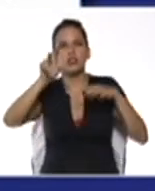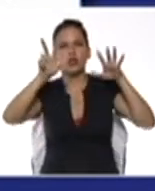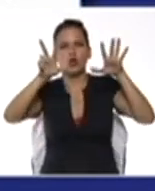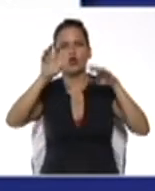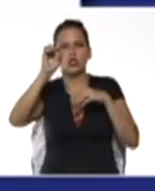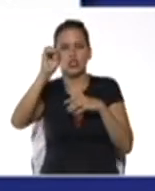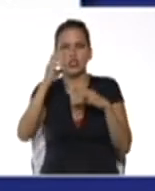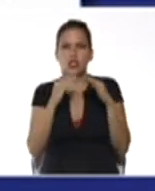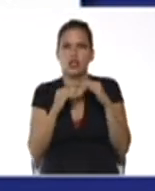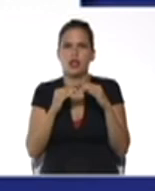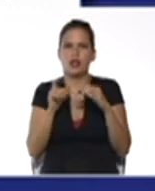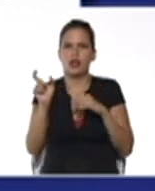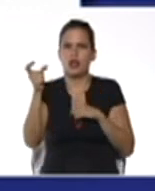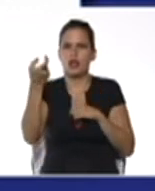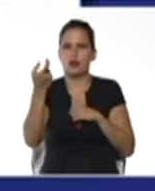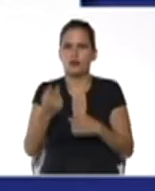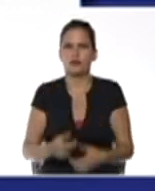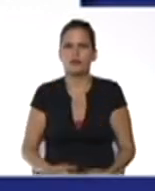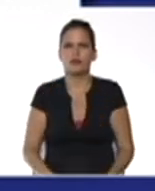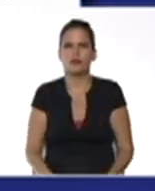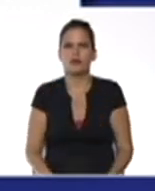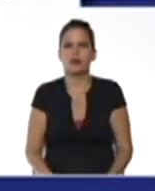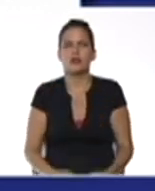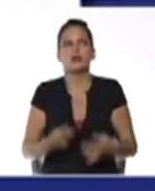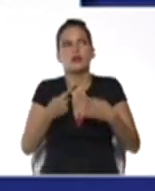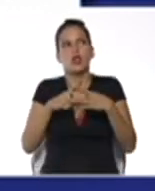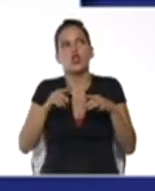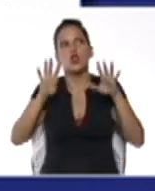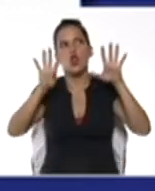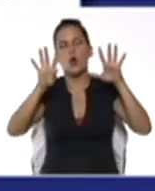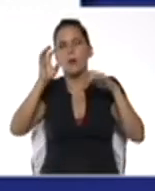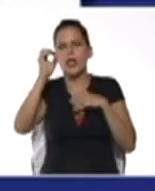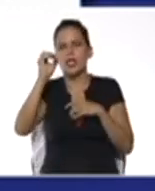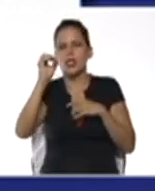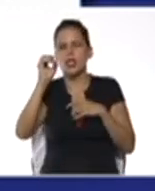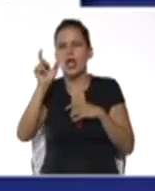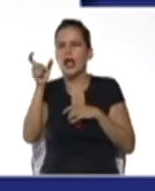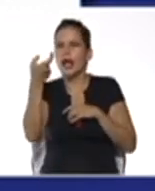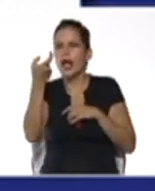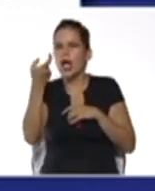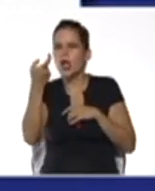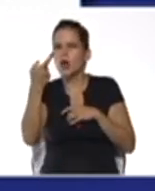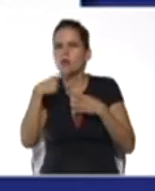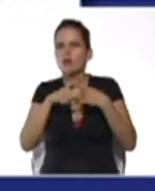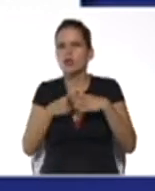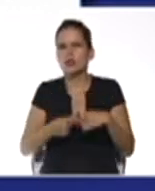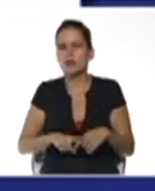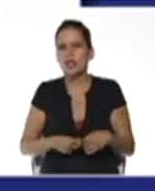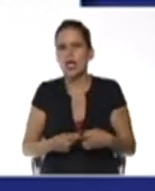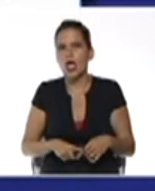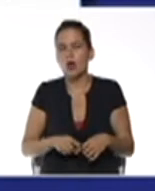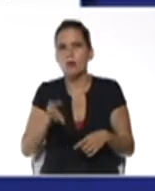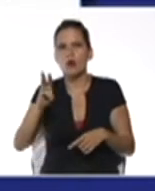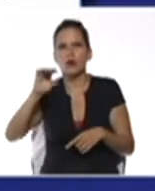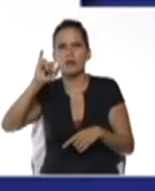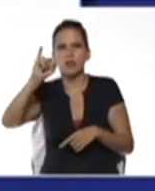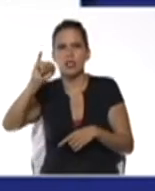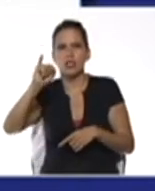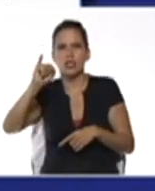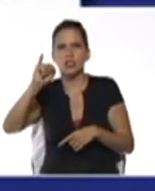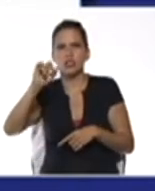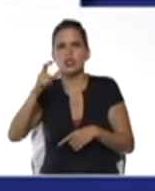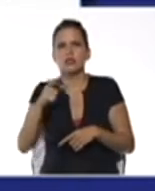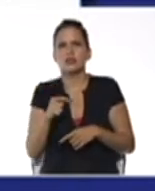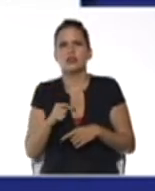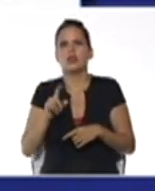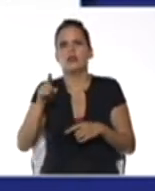se multiplican los numeradores, es decir, 90 grados por pi, y el denominador, 180 grados, lo expresamos como la